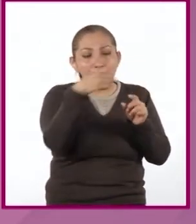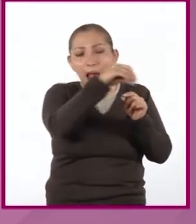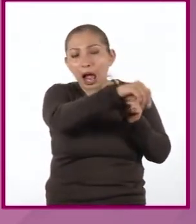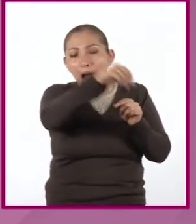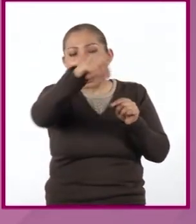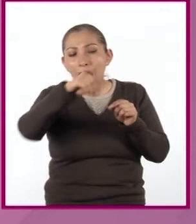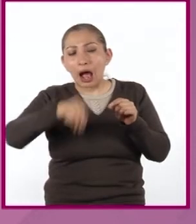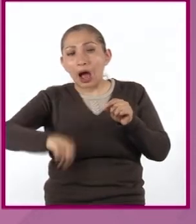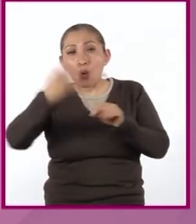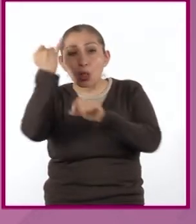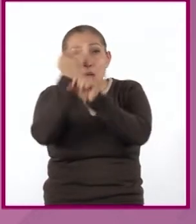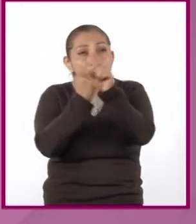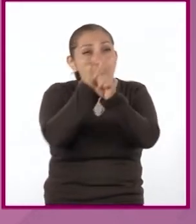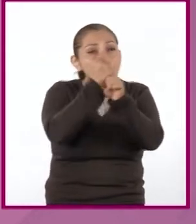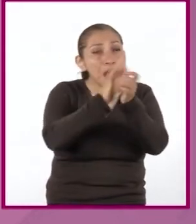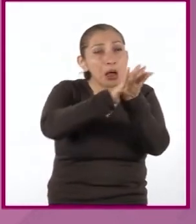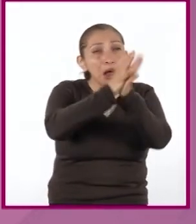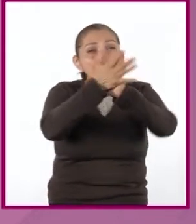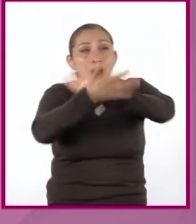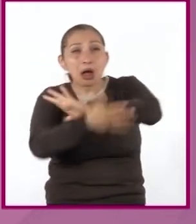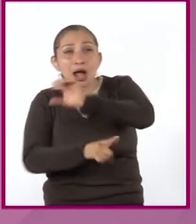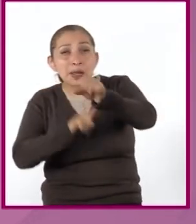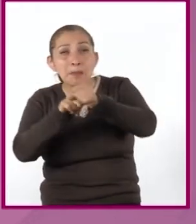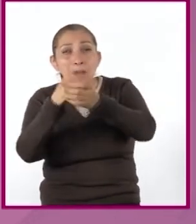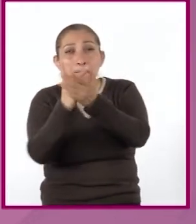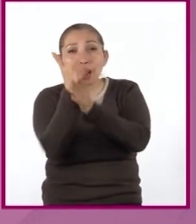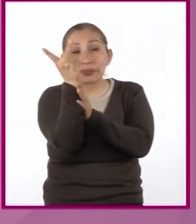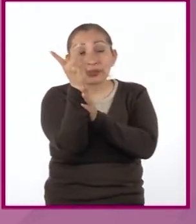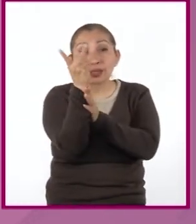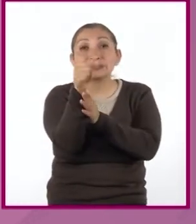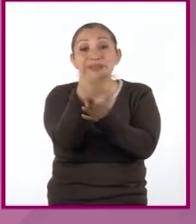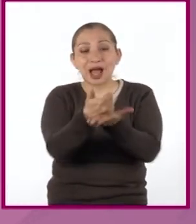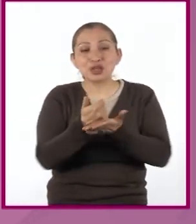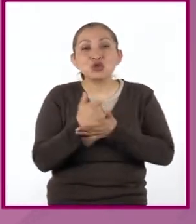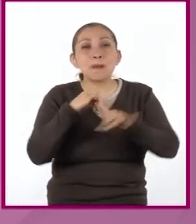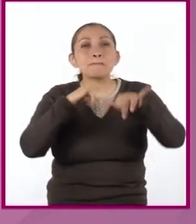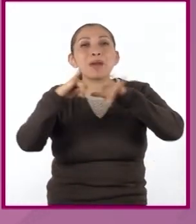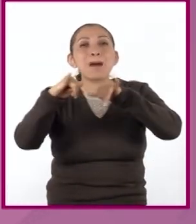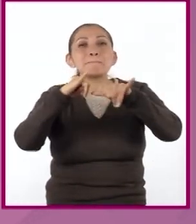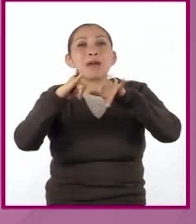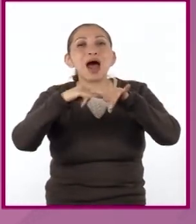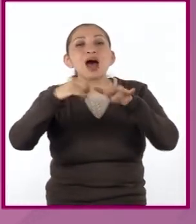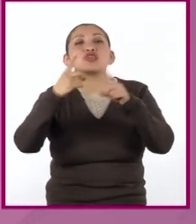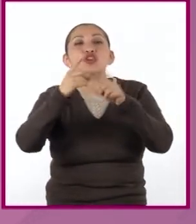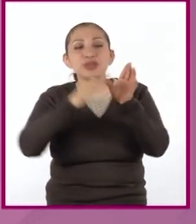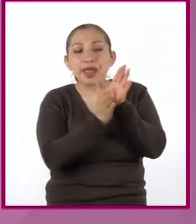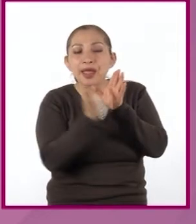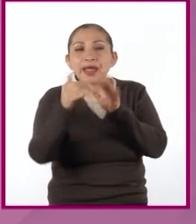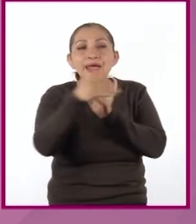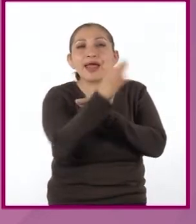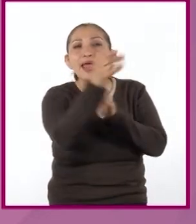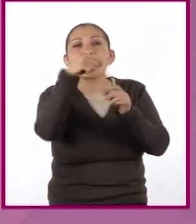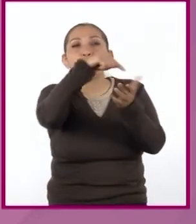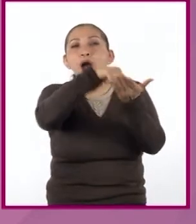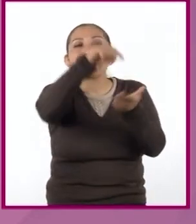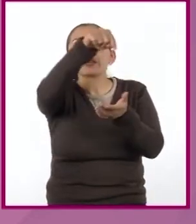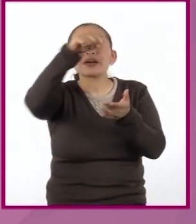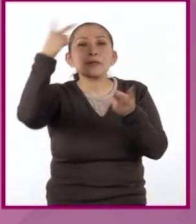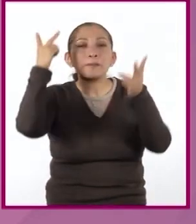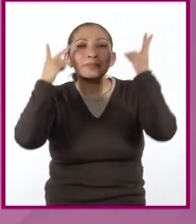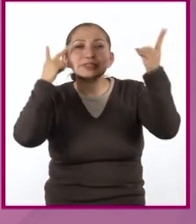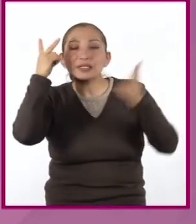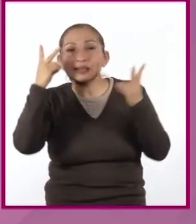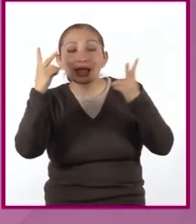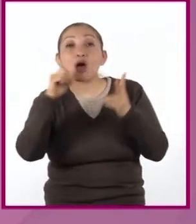estudiaba la evolución de las especies, nos será útil un mapa con la ruta, pero también podemos apoyarnos con